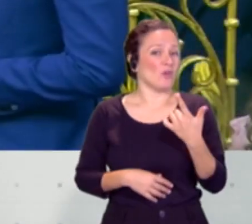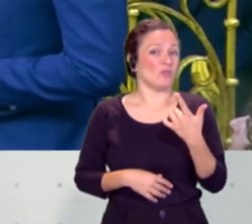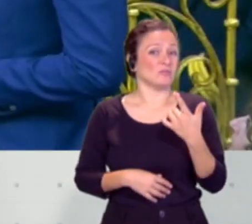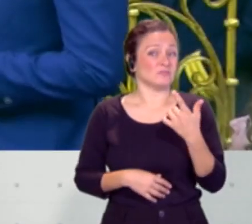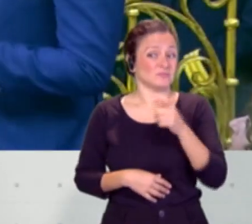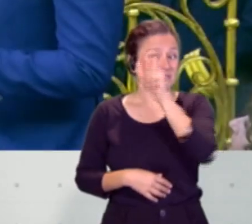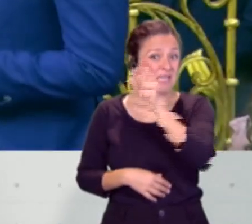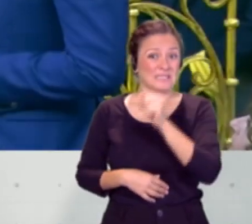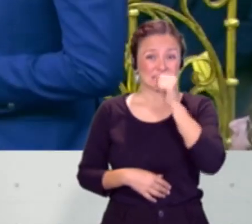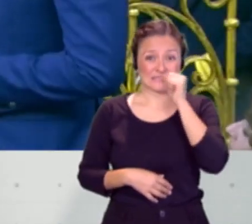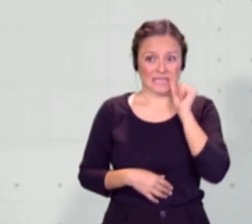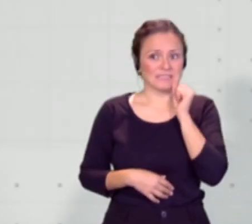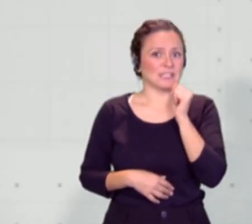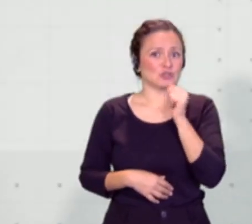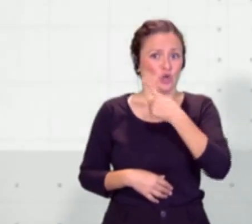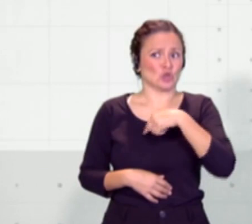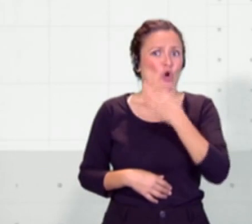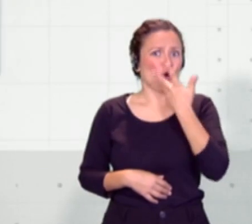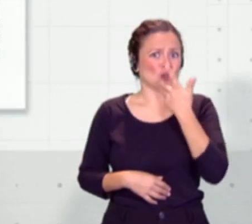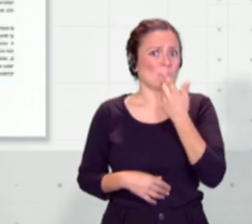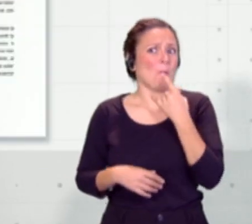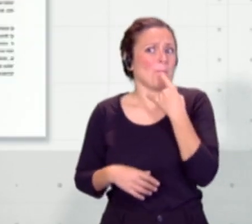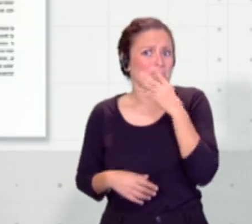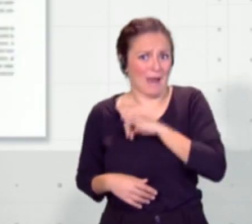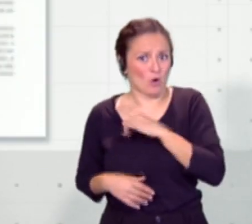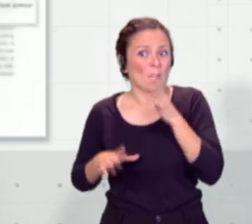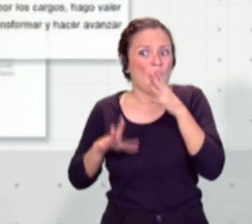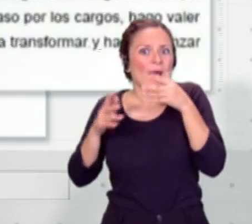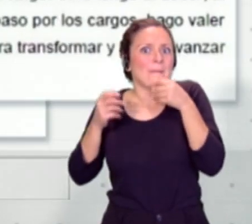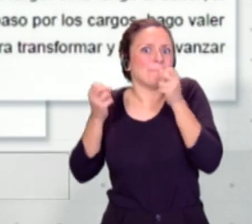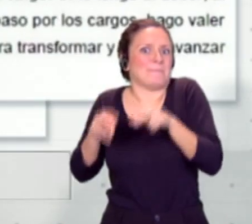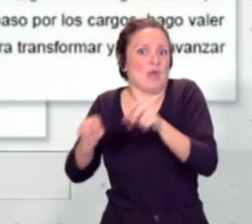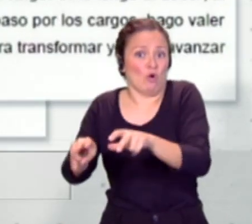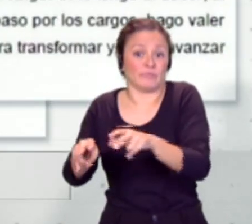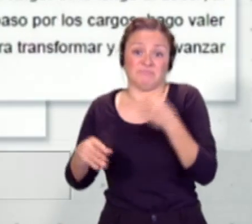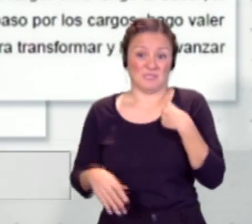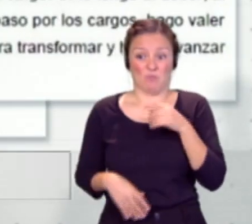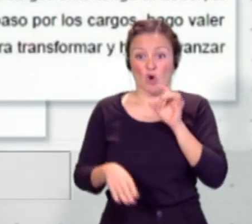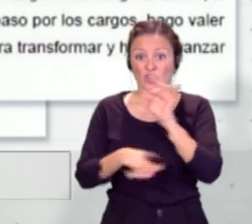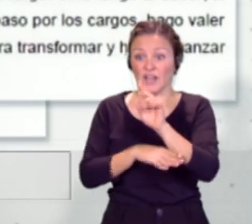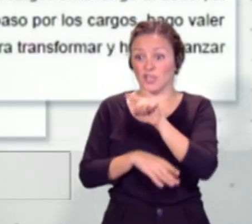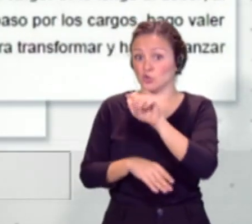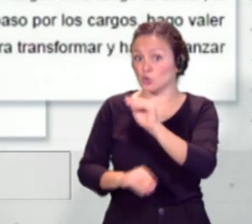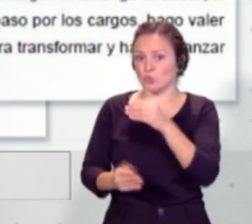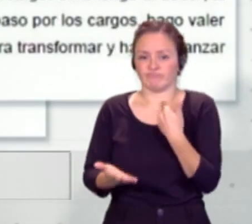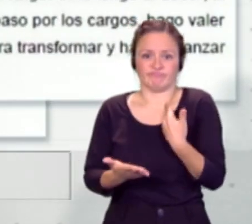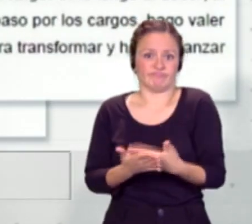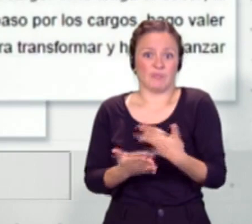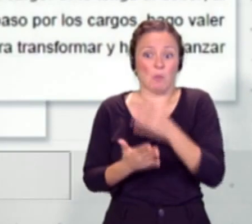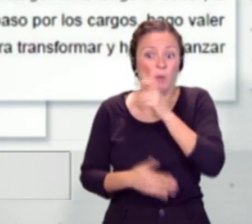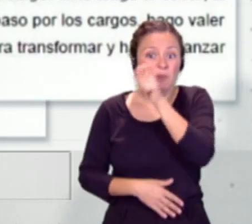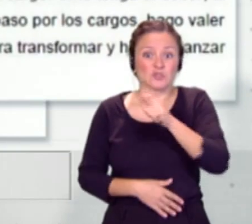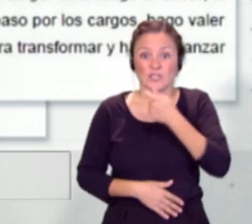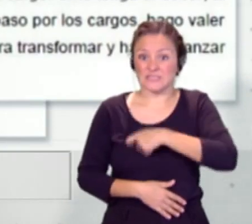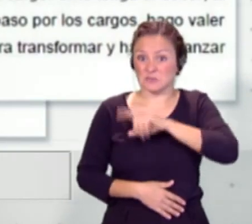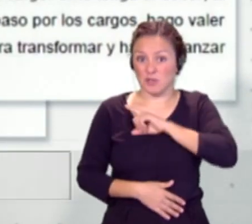Sánchez estaba por llegar, y lo estamos viendo con el propio gesto de una carta, en donde deja a todos los españoles